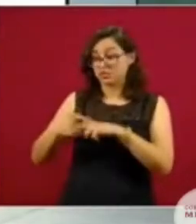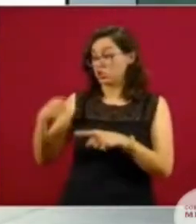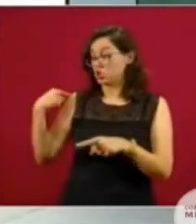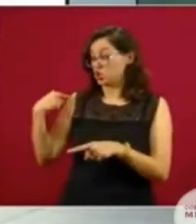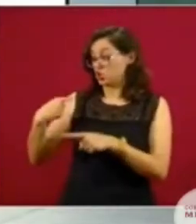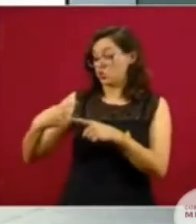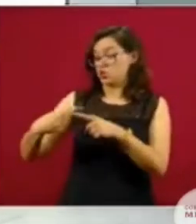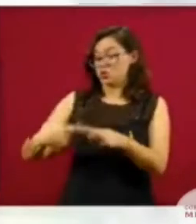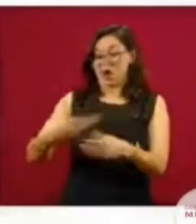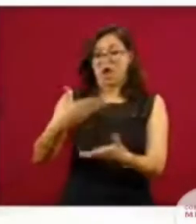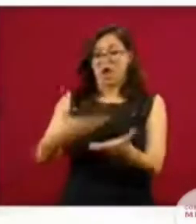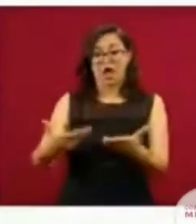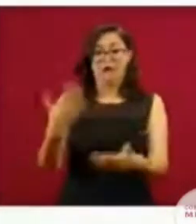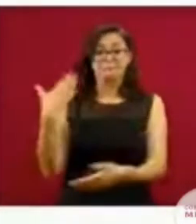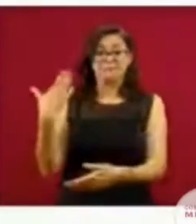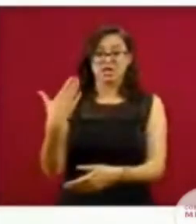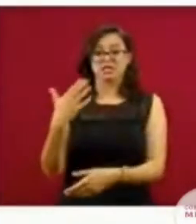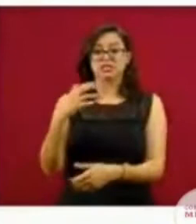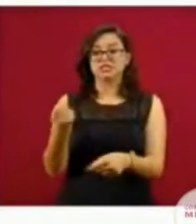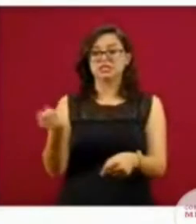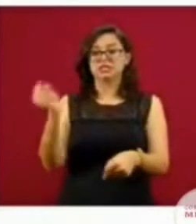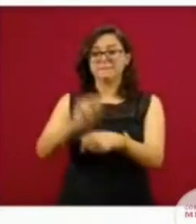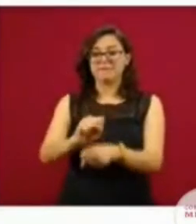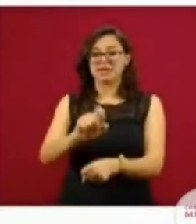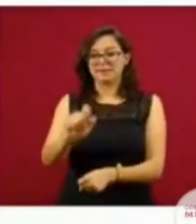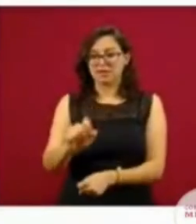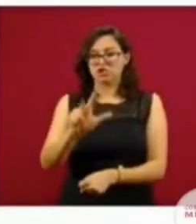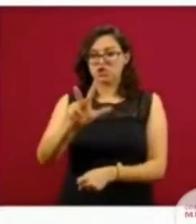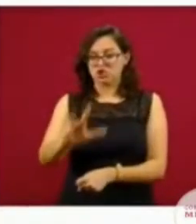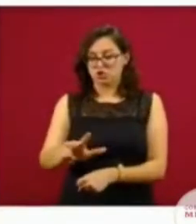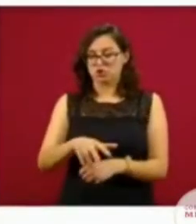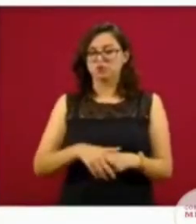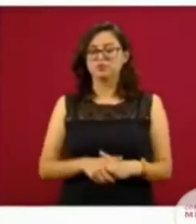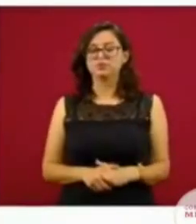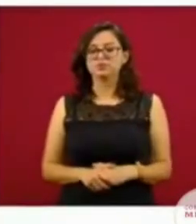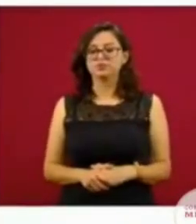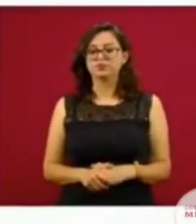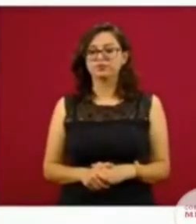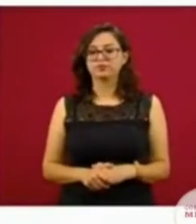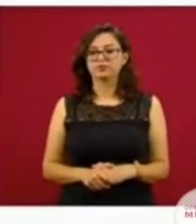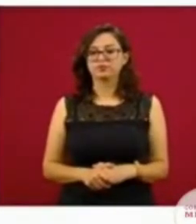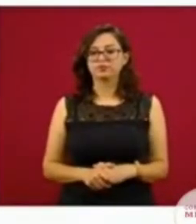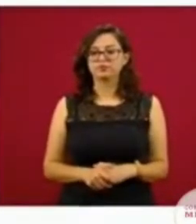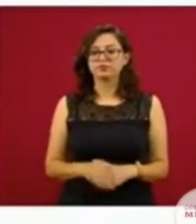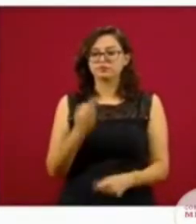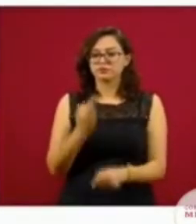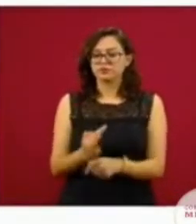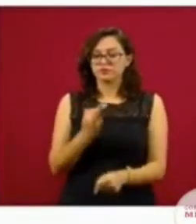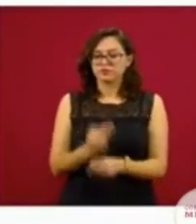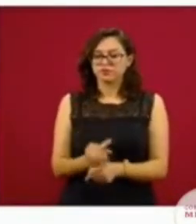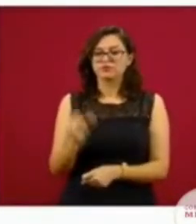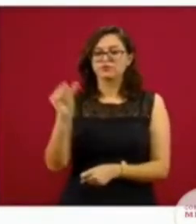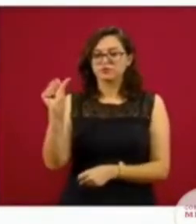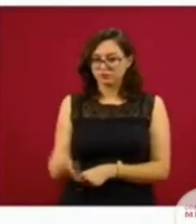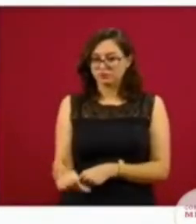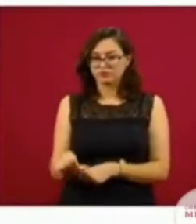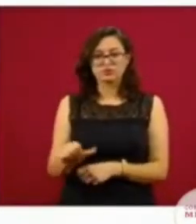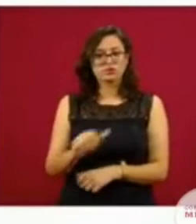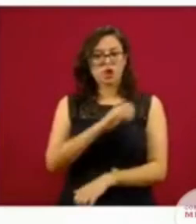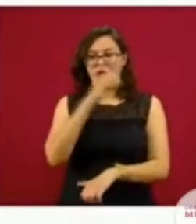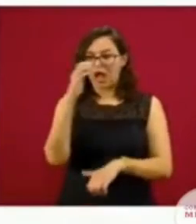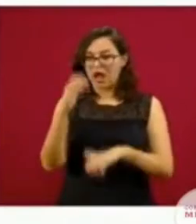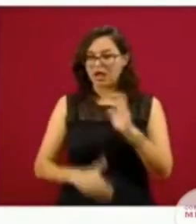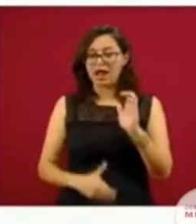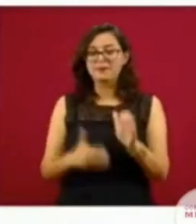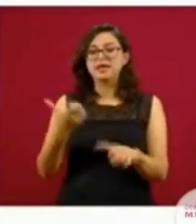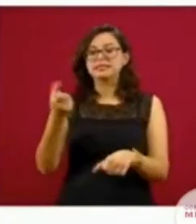del año hasta la semana 28 a la que estamos cortando la información. Tenemos en este momento,